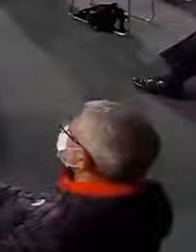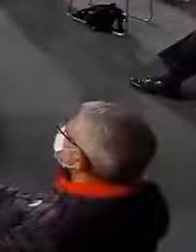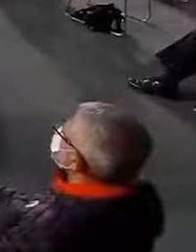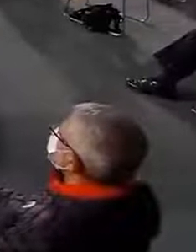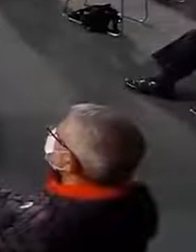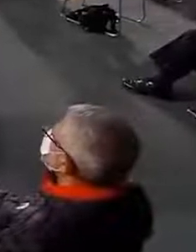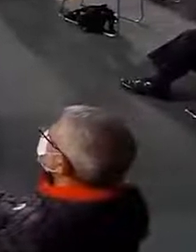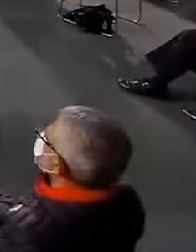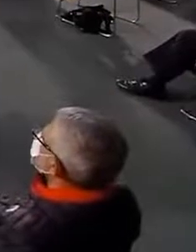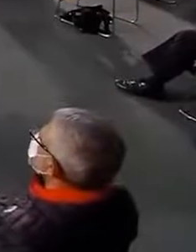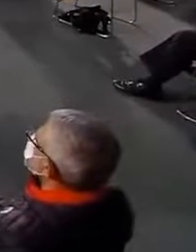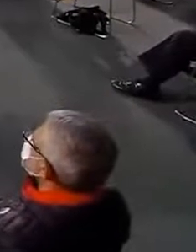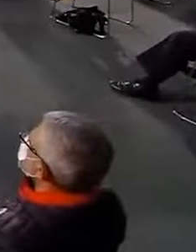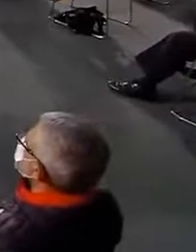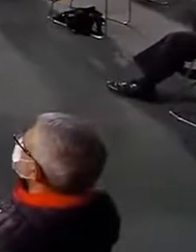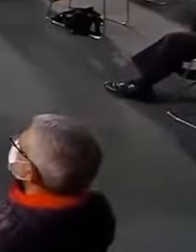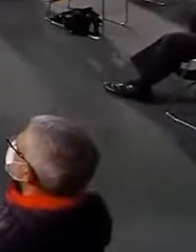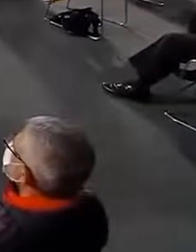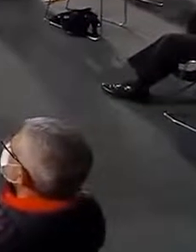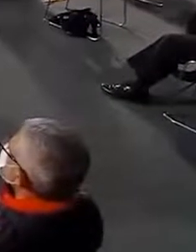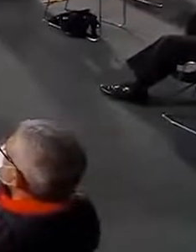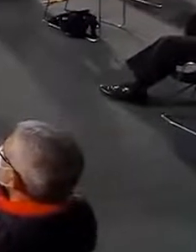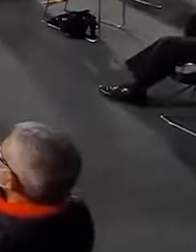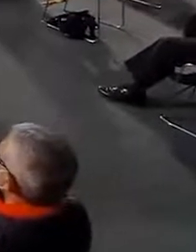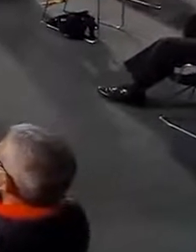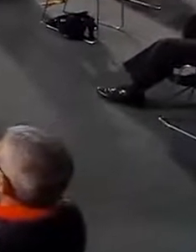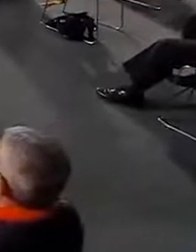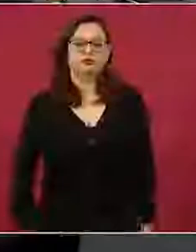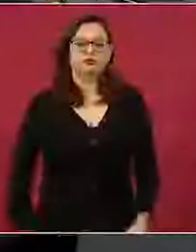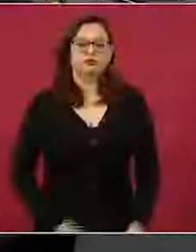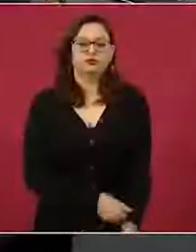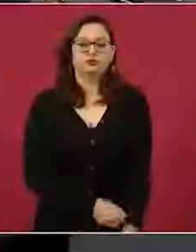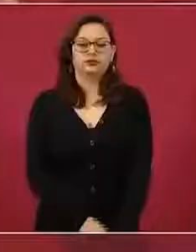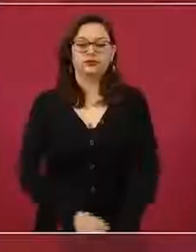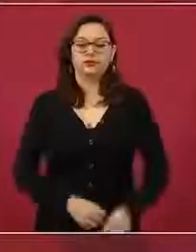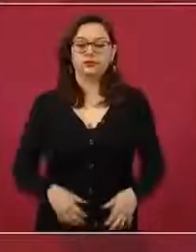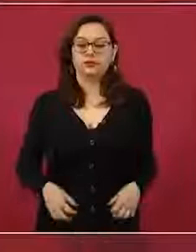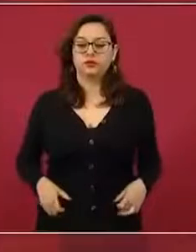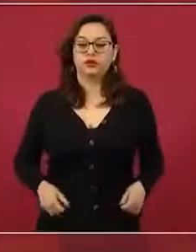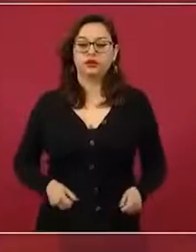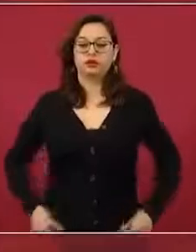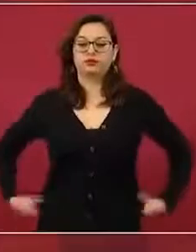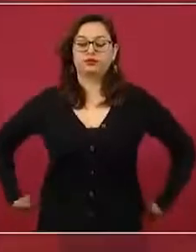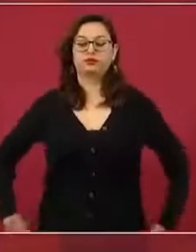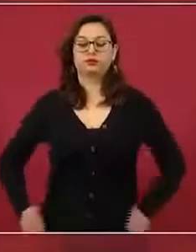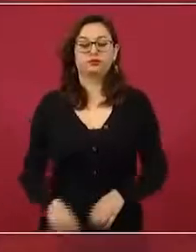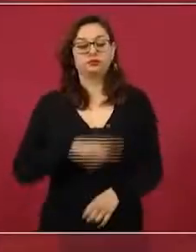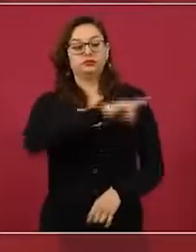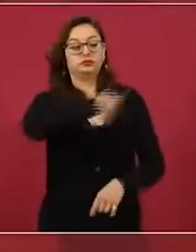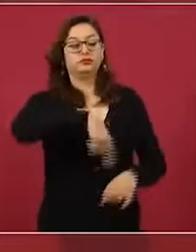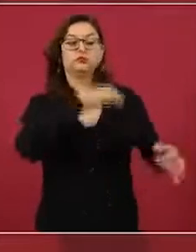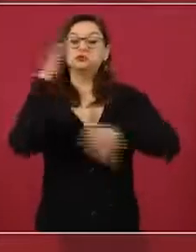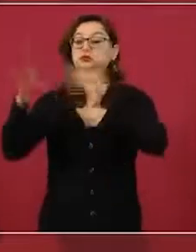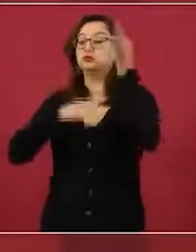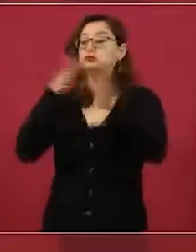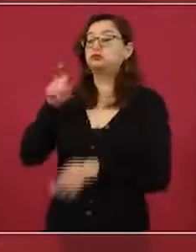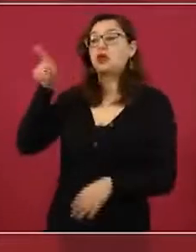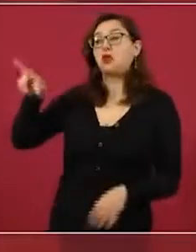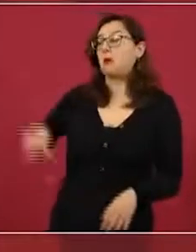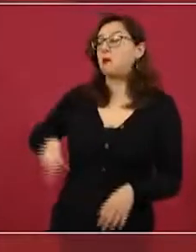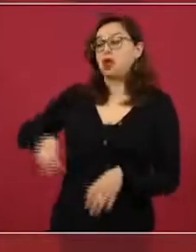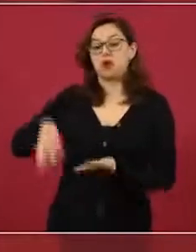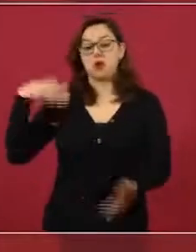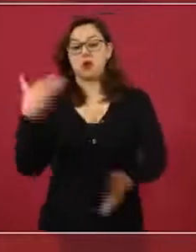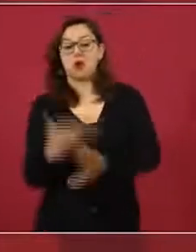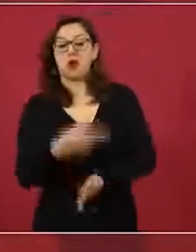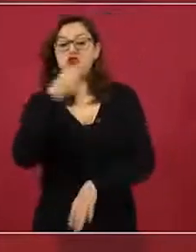Nos quieren hacer aparecer como que somos herodes casi, que no queremos a las niñas y niños. Eso es absurdo, eso